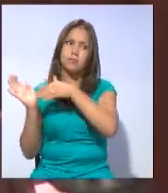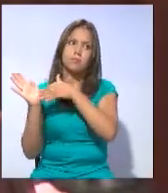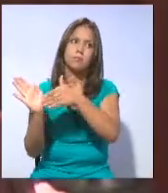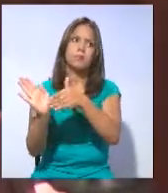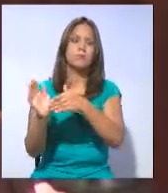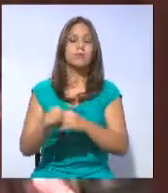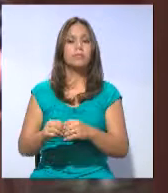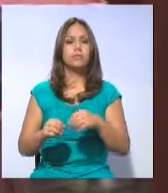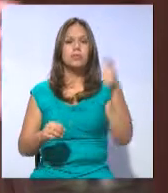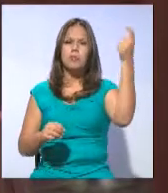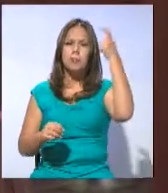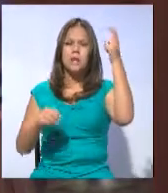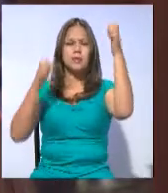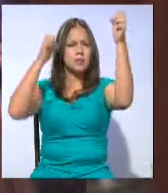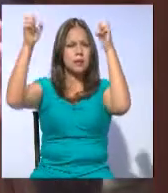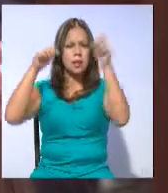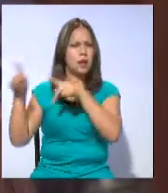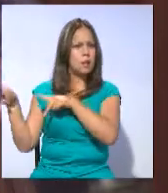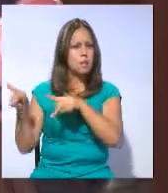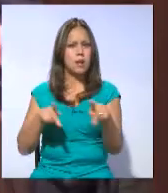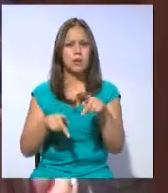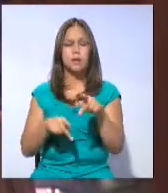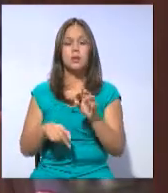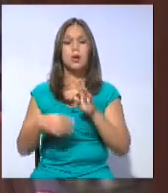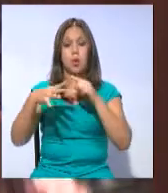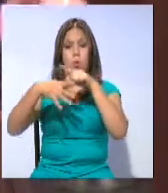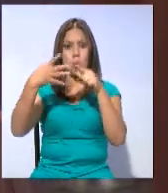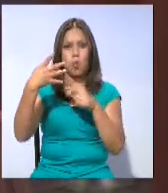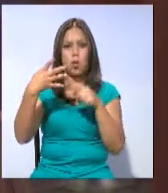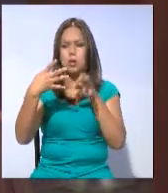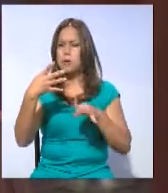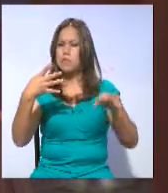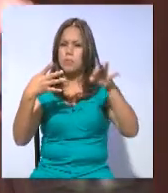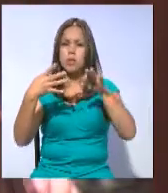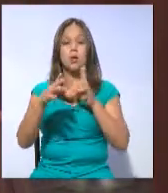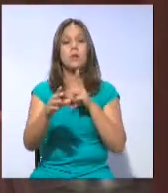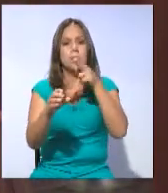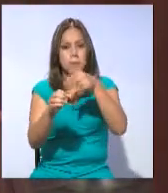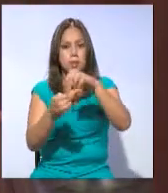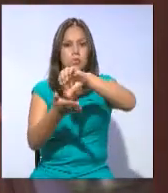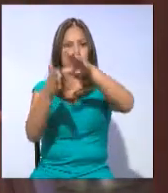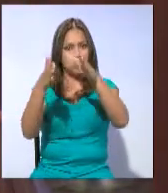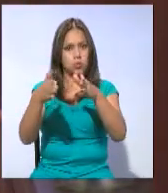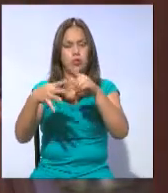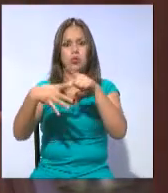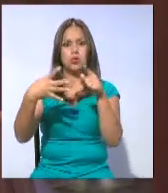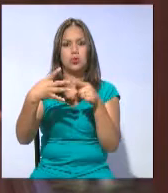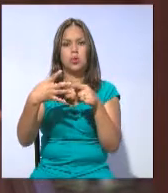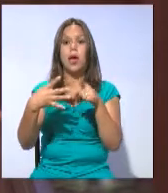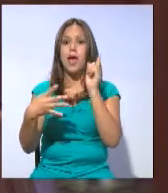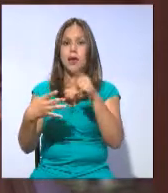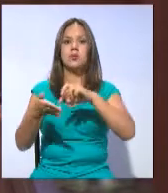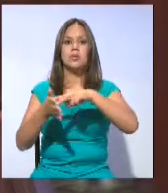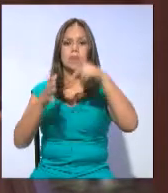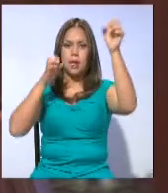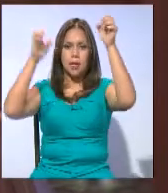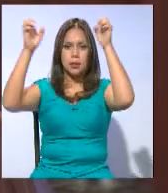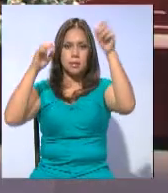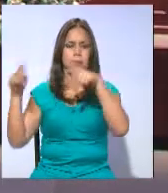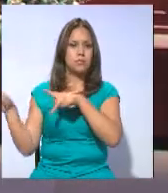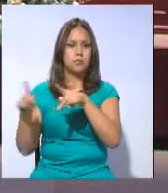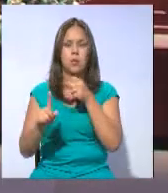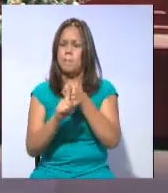una política pública en que su círculo, sus cuatro ejes, tenga participación ciudadana, tenemos una política pública que